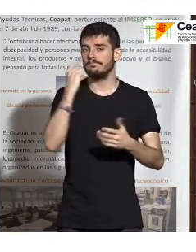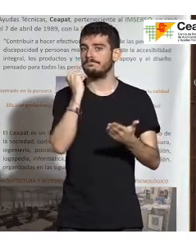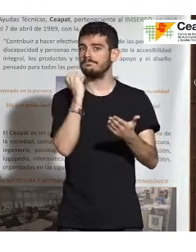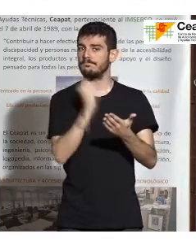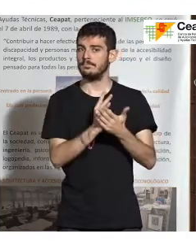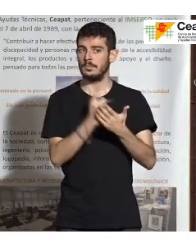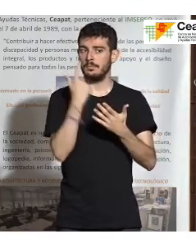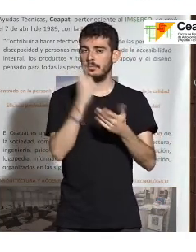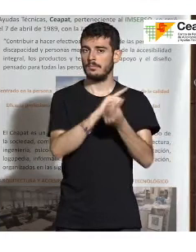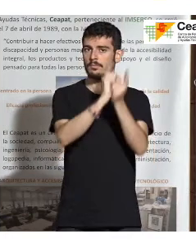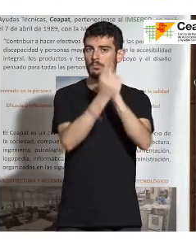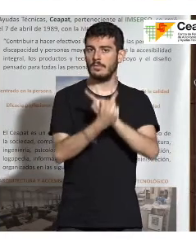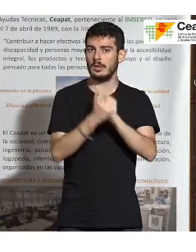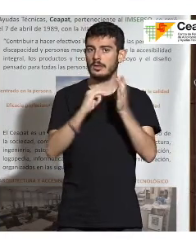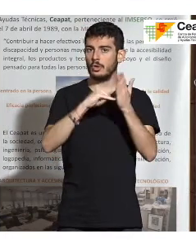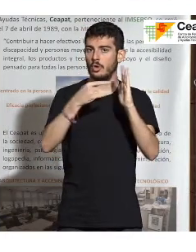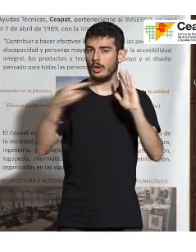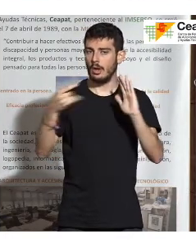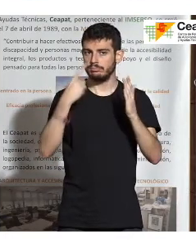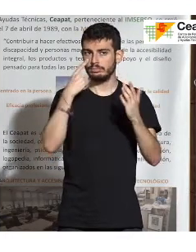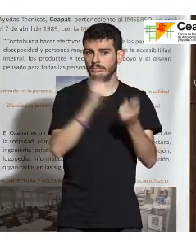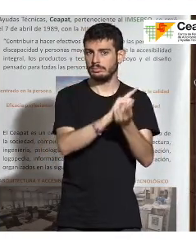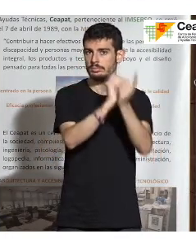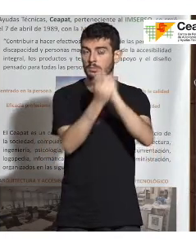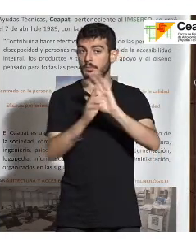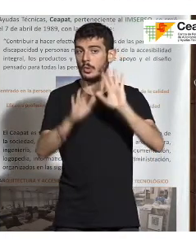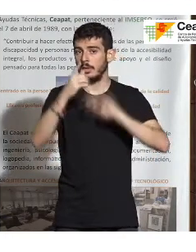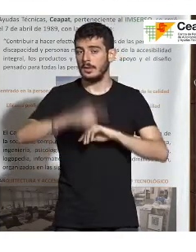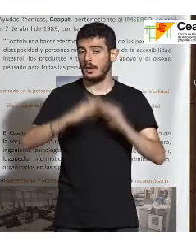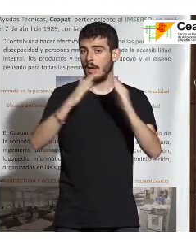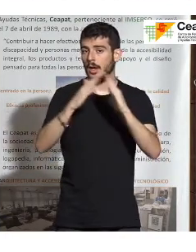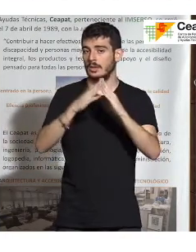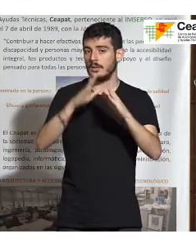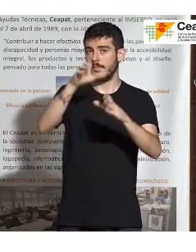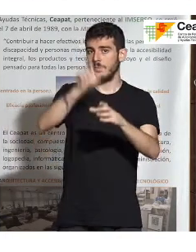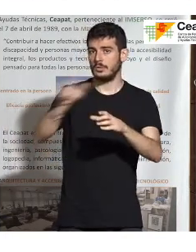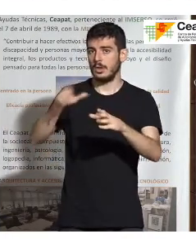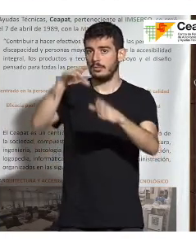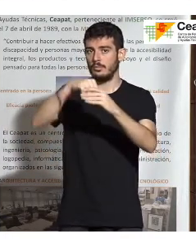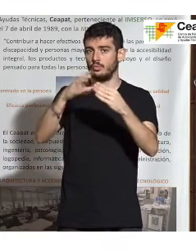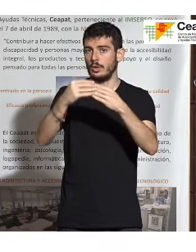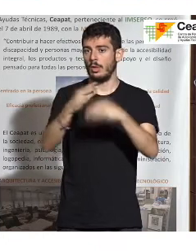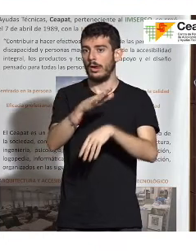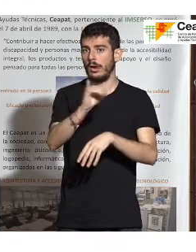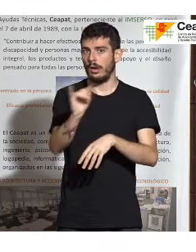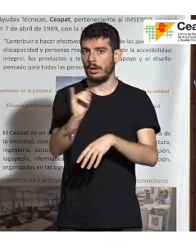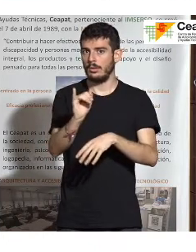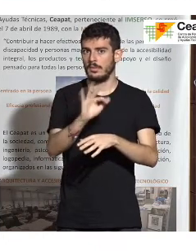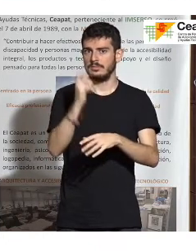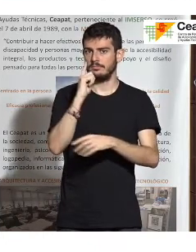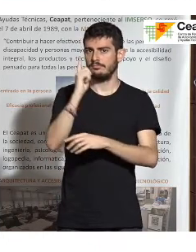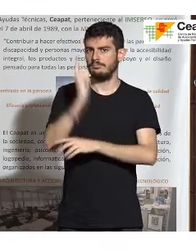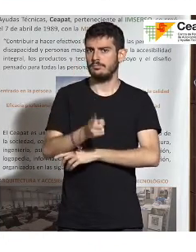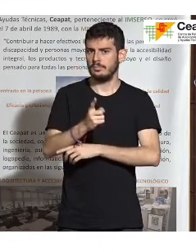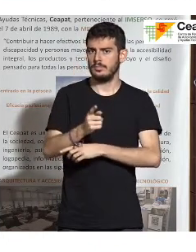esta evolución tecnológica, pero siendo conscientes de lo que la persona usuaria tiene en el domicilio y, obviamente, no forzando a que tengan que invertir como para